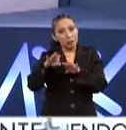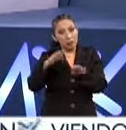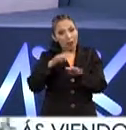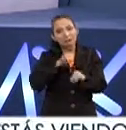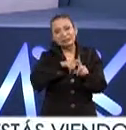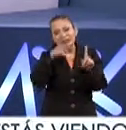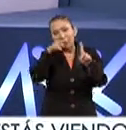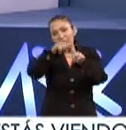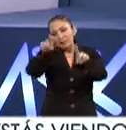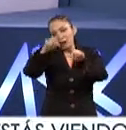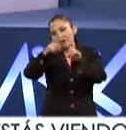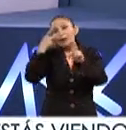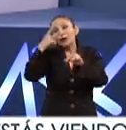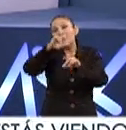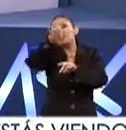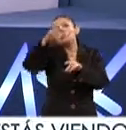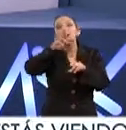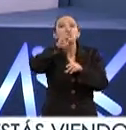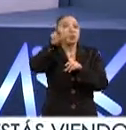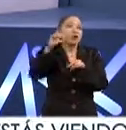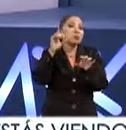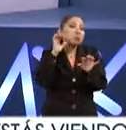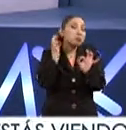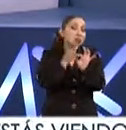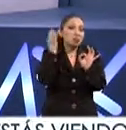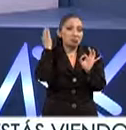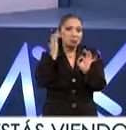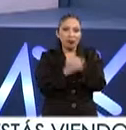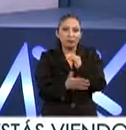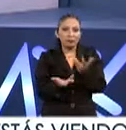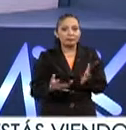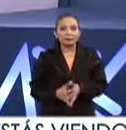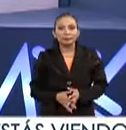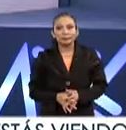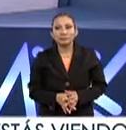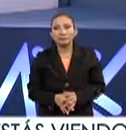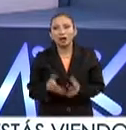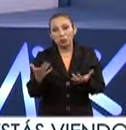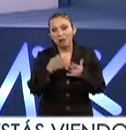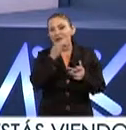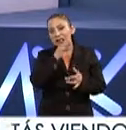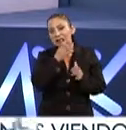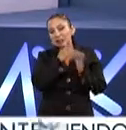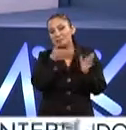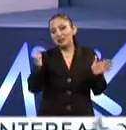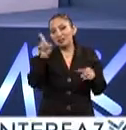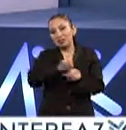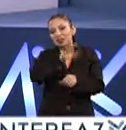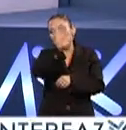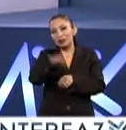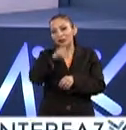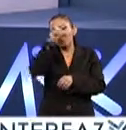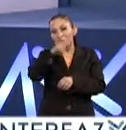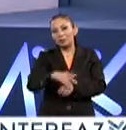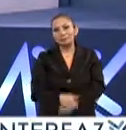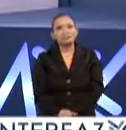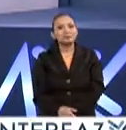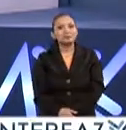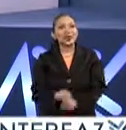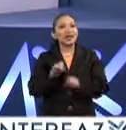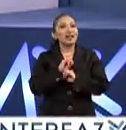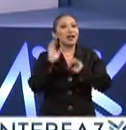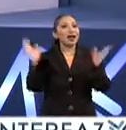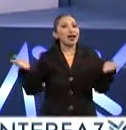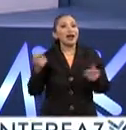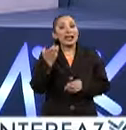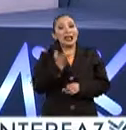muy especial y distinto ya veremos los resultados cuando lo tengan concreto en fin una gran festividad esta del día de muertos en México así es